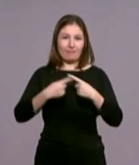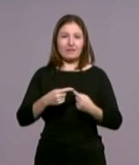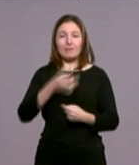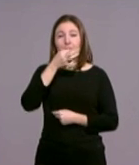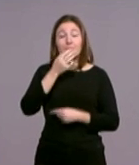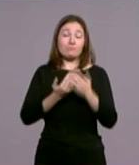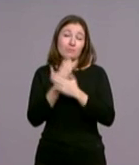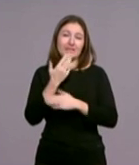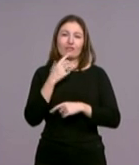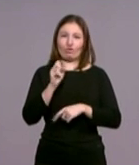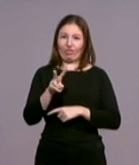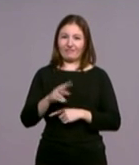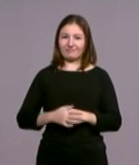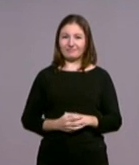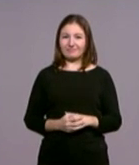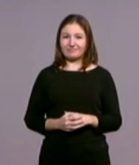mediodía.